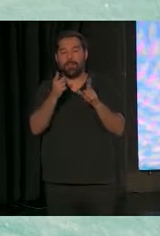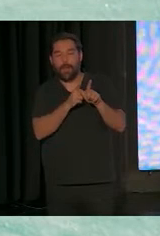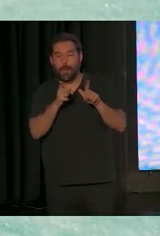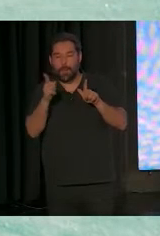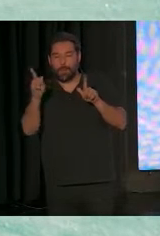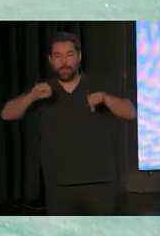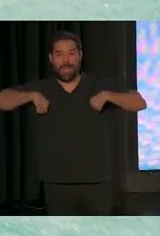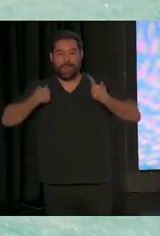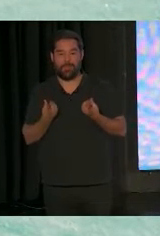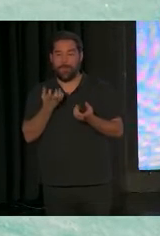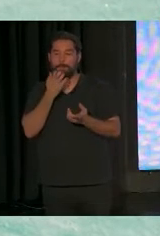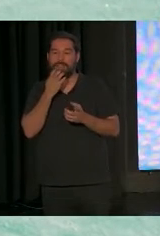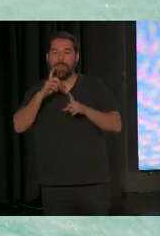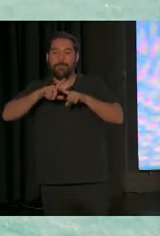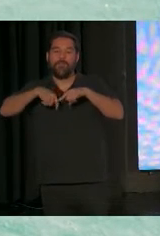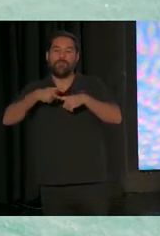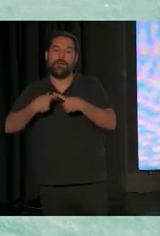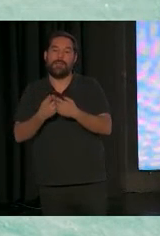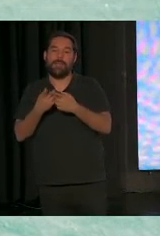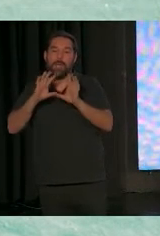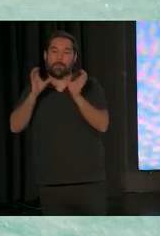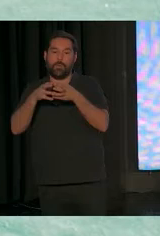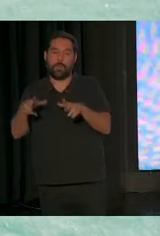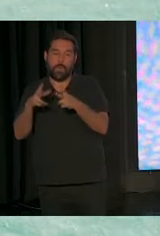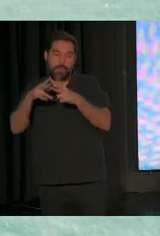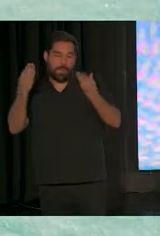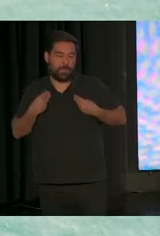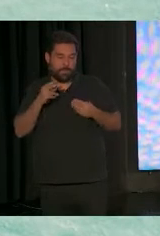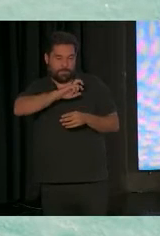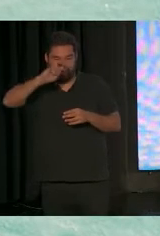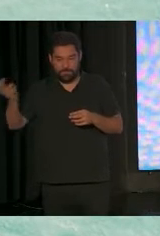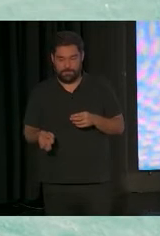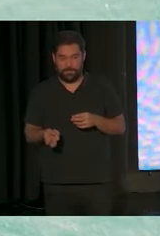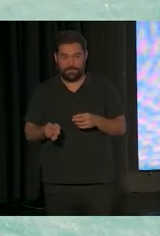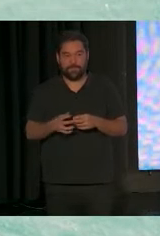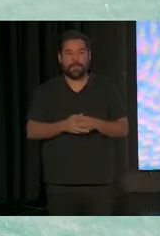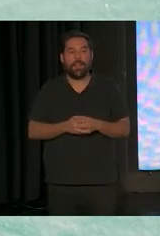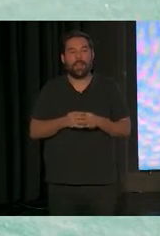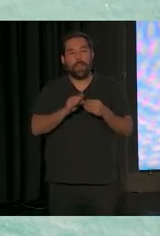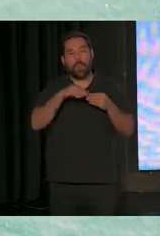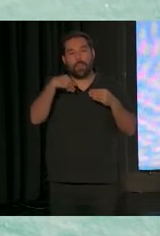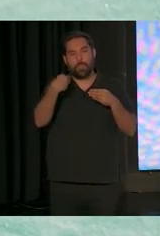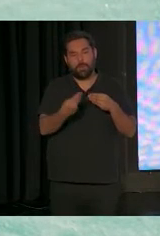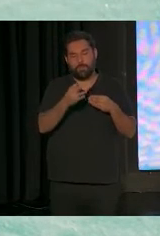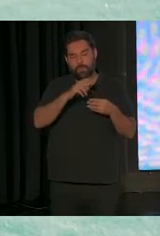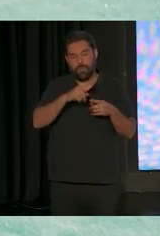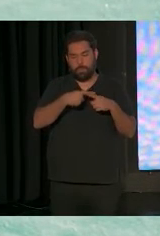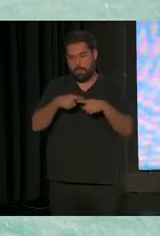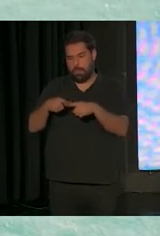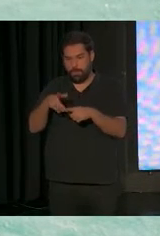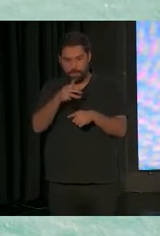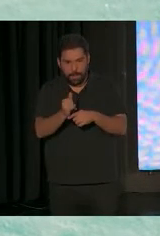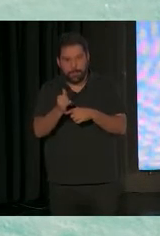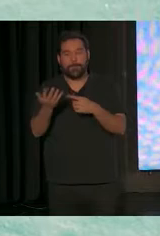¿no? Que es la familia, el grupo social donde vive, etcétera, etcétera. Hay muchos documentos, a ver si adivinan ahora cuál es.